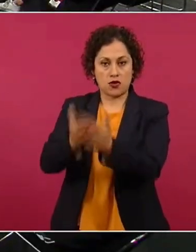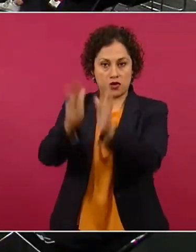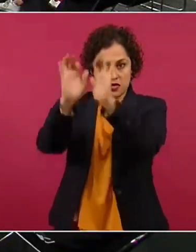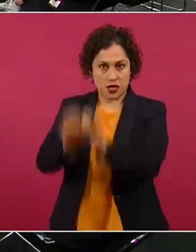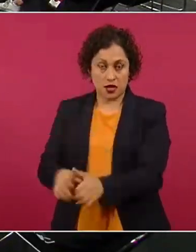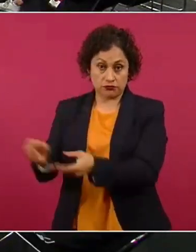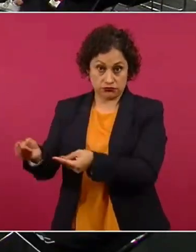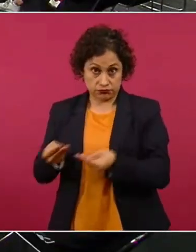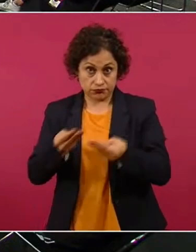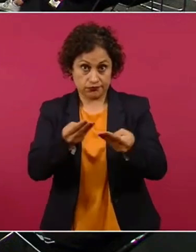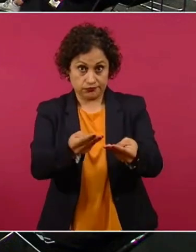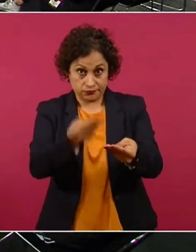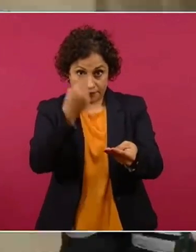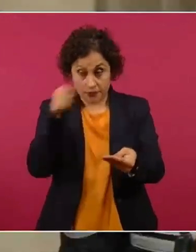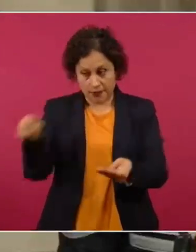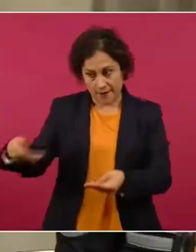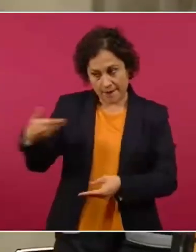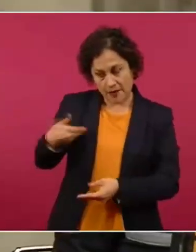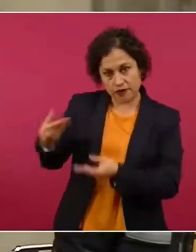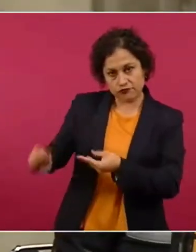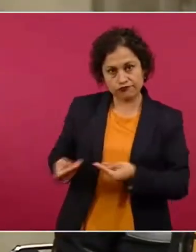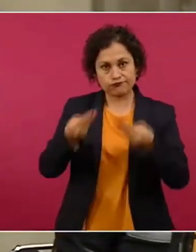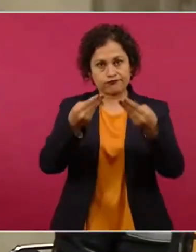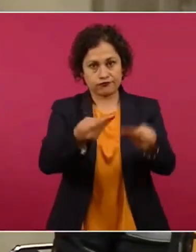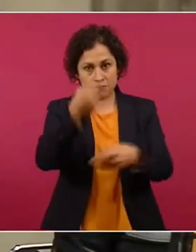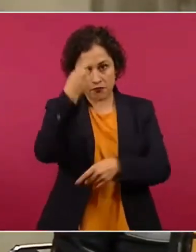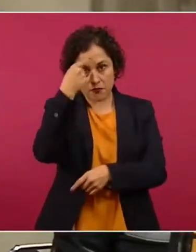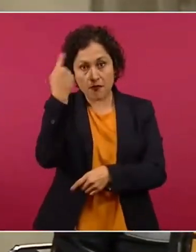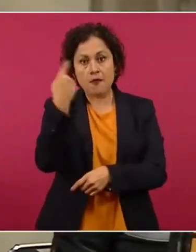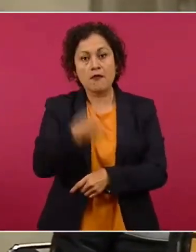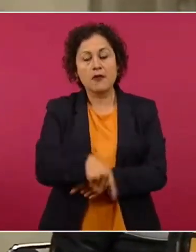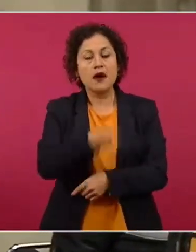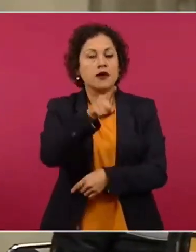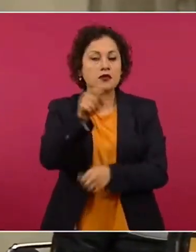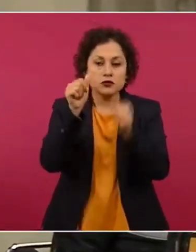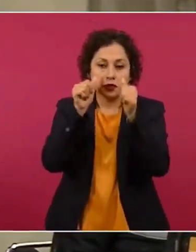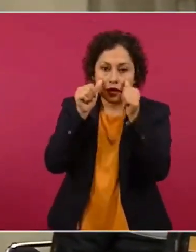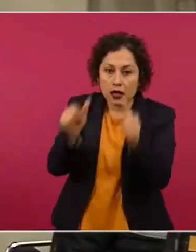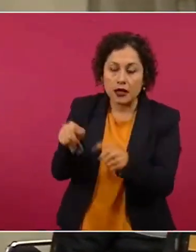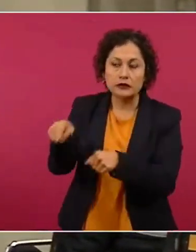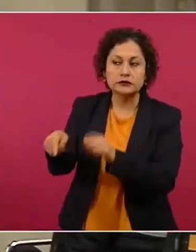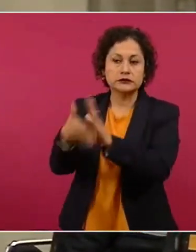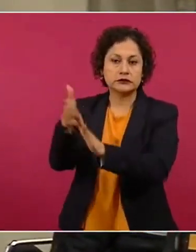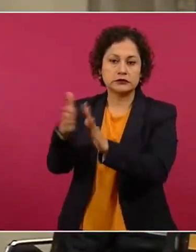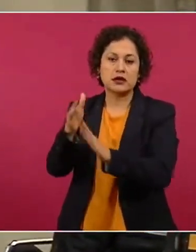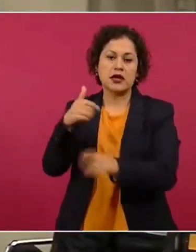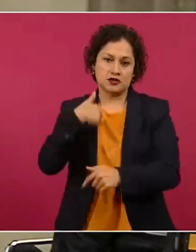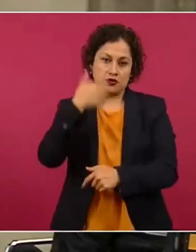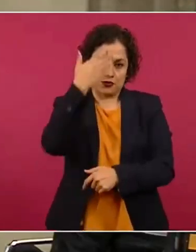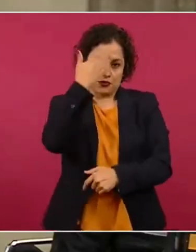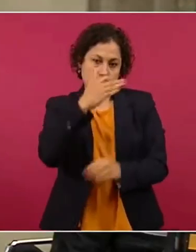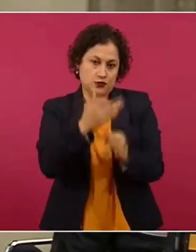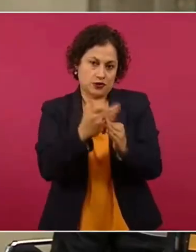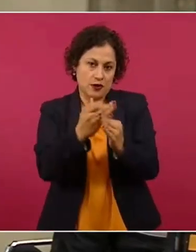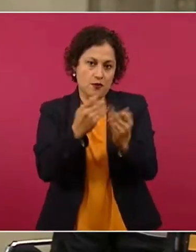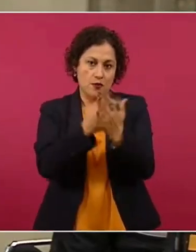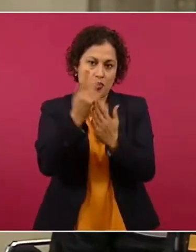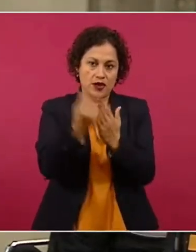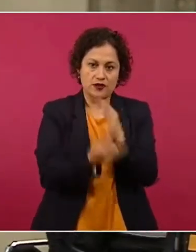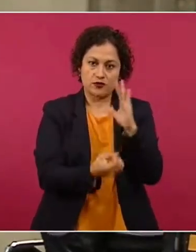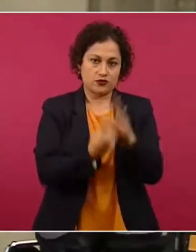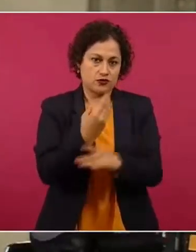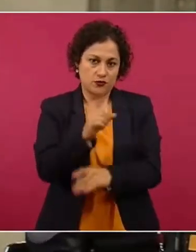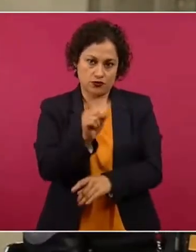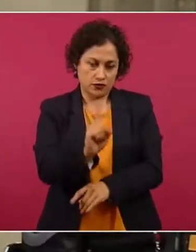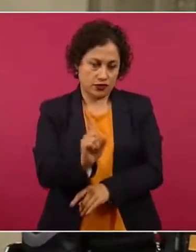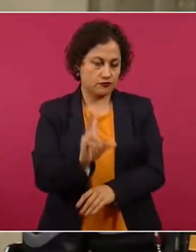para que se tome en consideración la posibilidad de construir, yo sé que usted no está tomando proyectos nuevos, sin embargo,